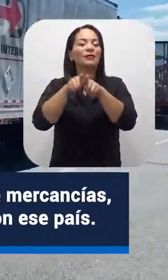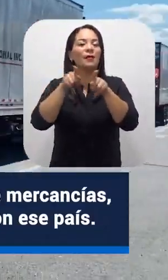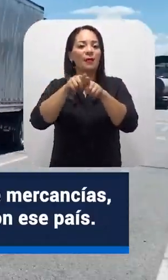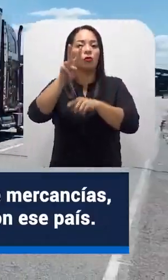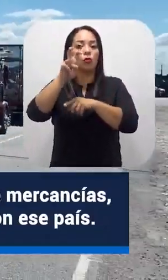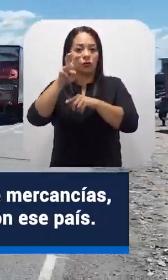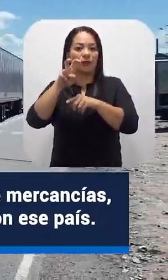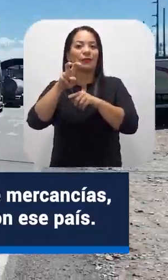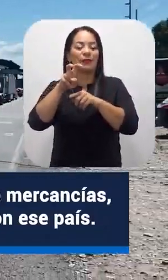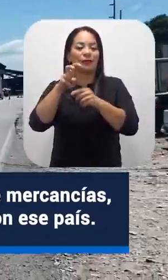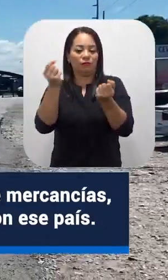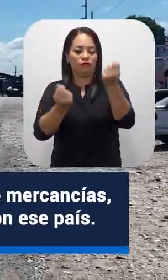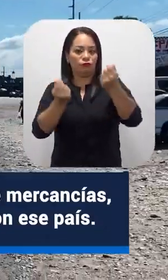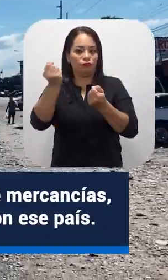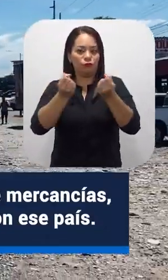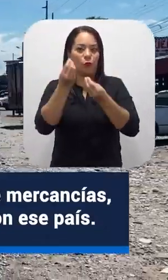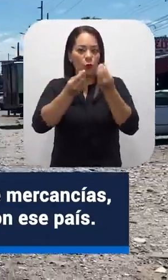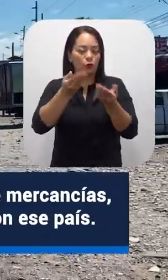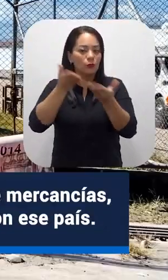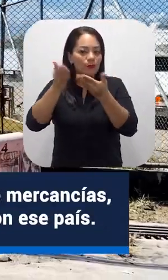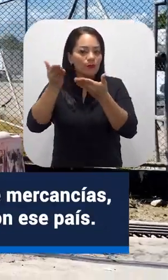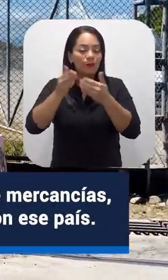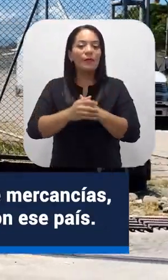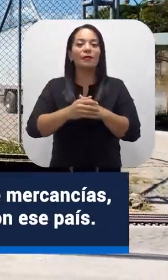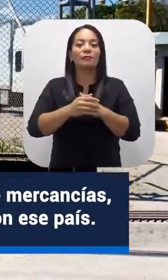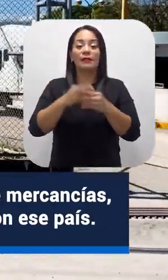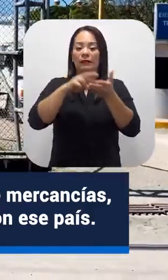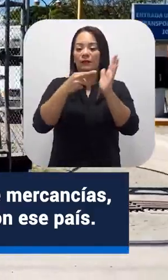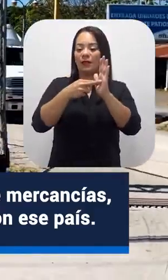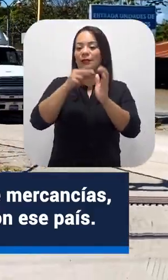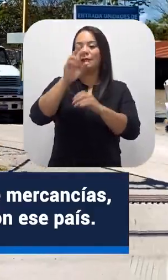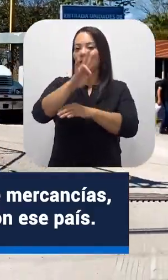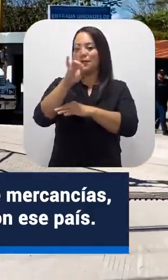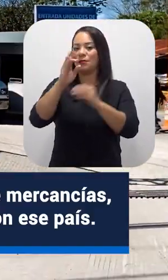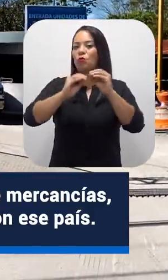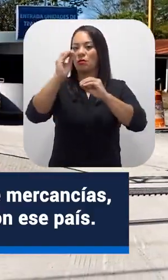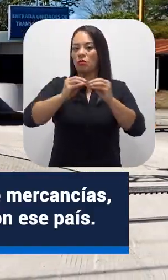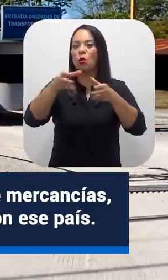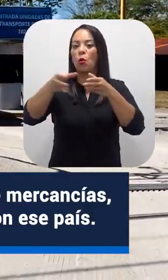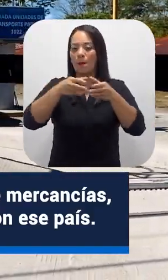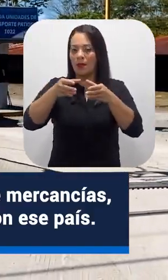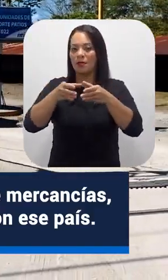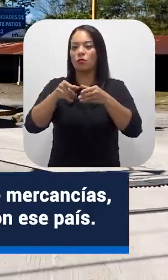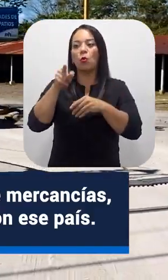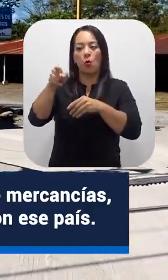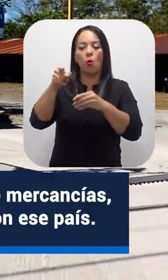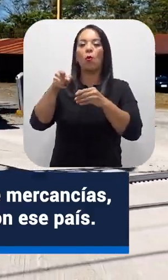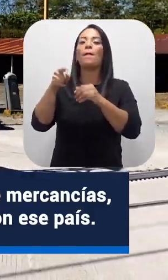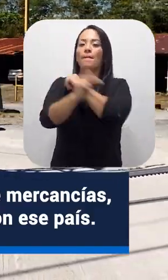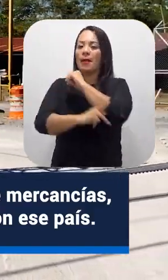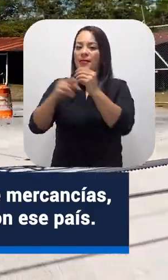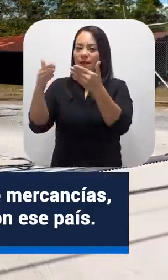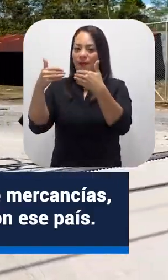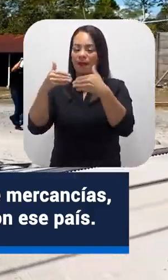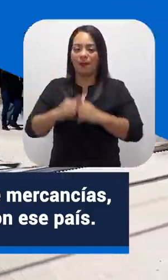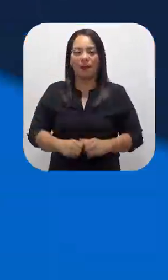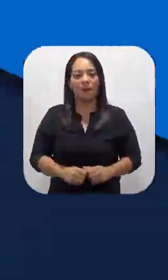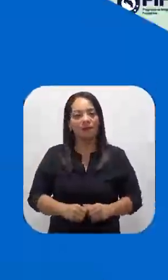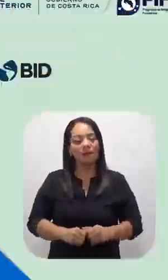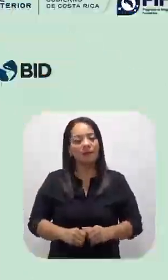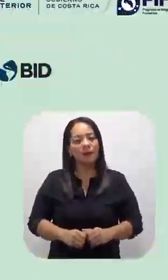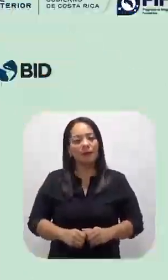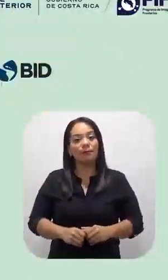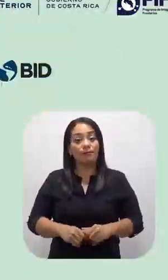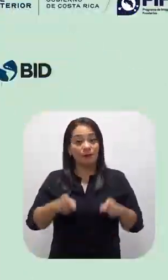unidades de transporte de mercancías, representando el 77% de nuestro comercio bilateral con ese país.